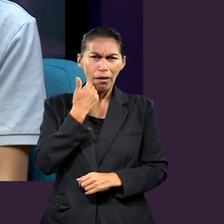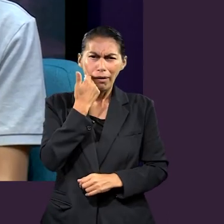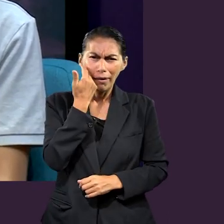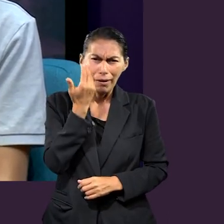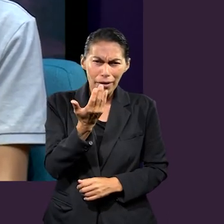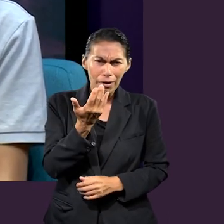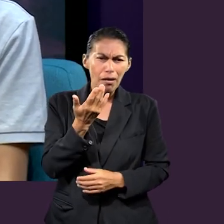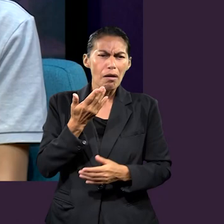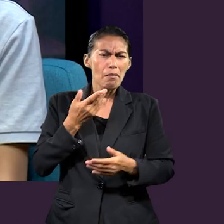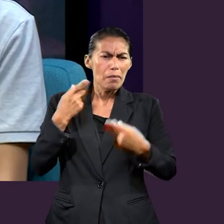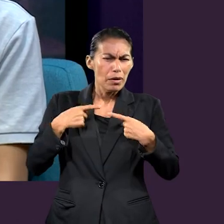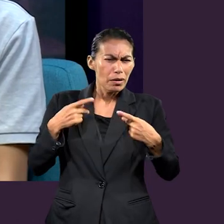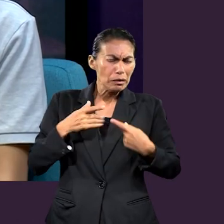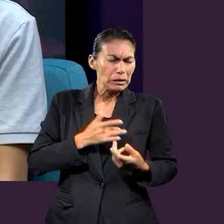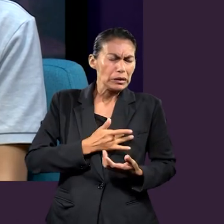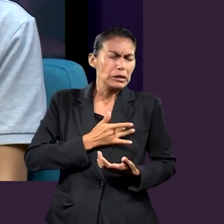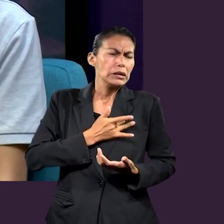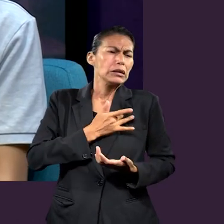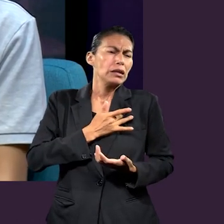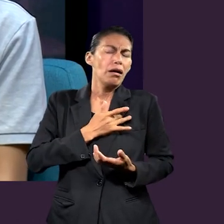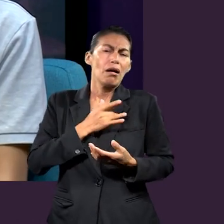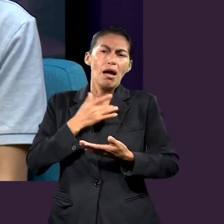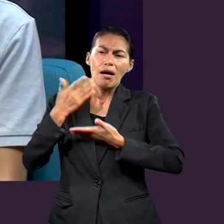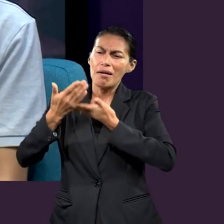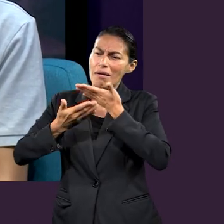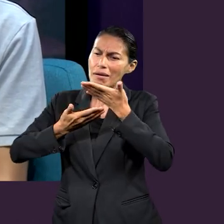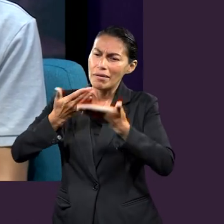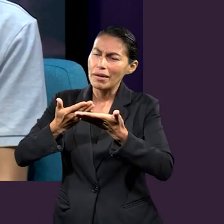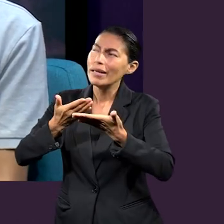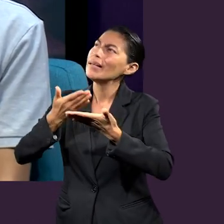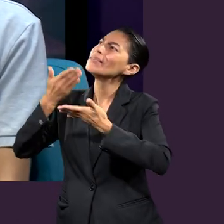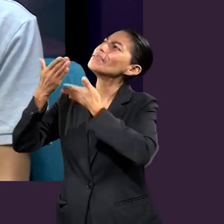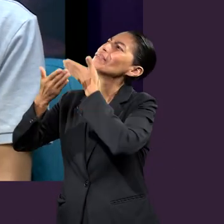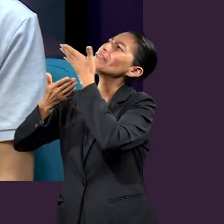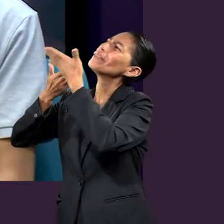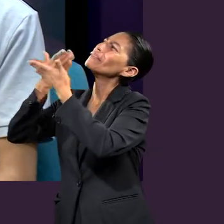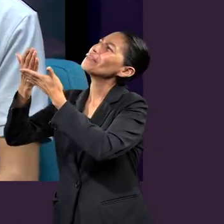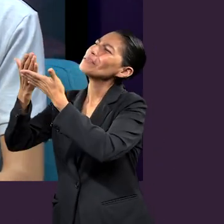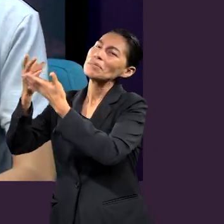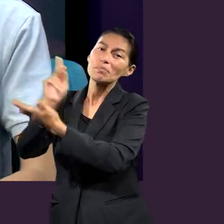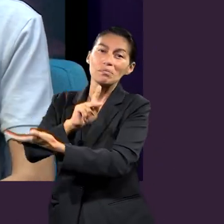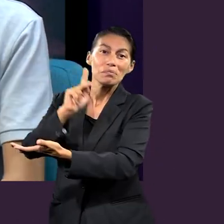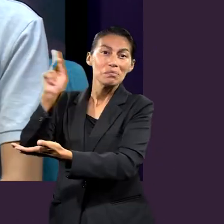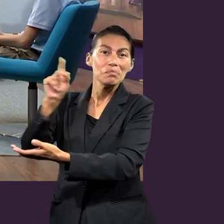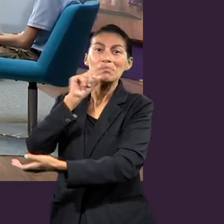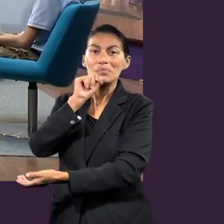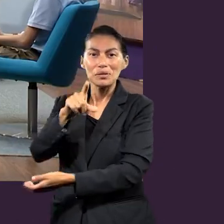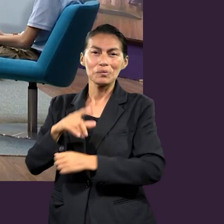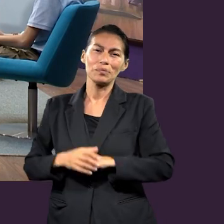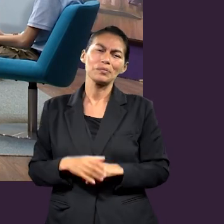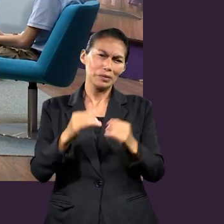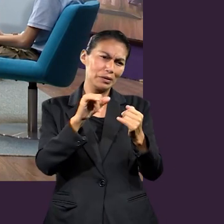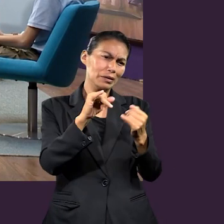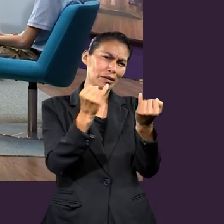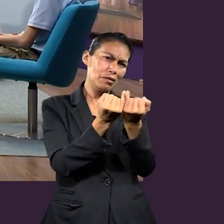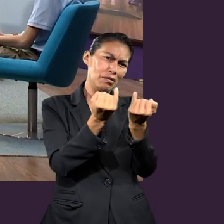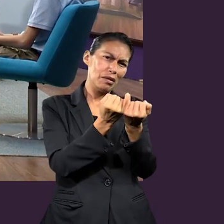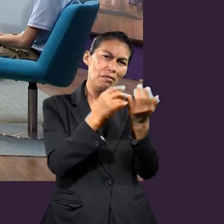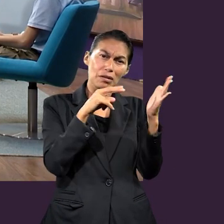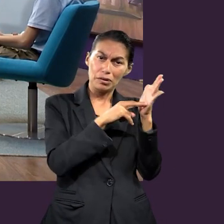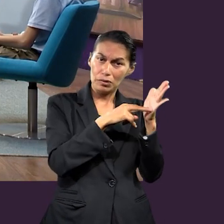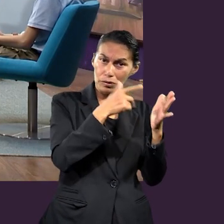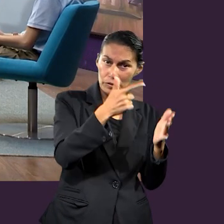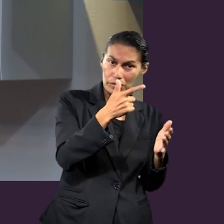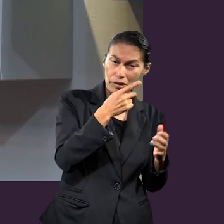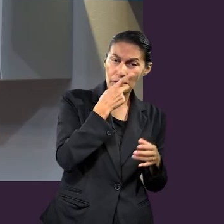voluntad, sabiendo de que pues lo estoy haciendo de corazón, es lo que Dios quiere que hagamos. Y eso es lo que dice el verso también, el